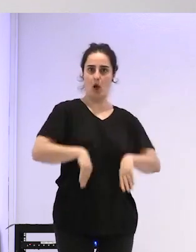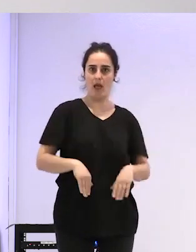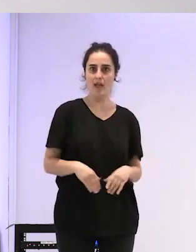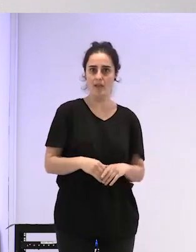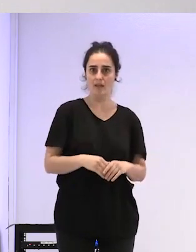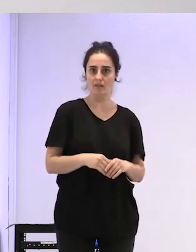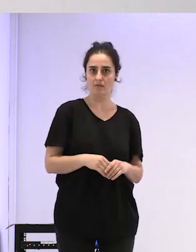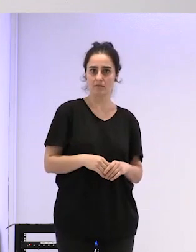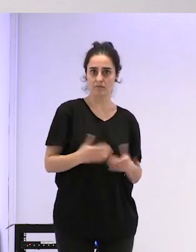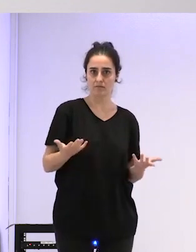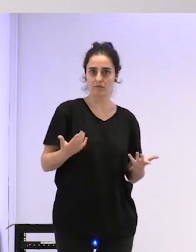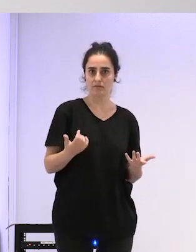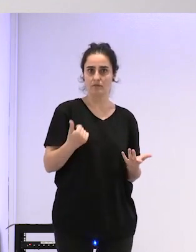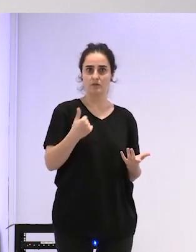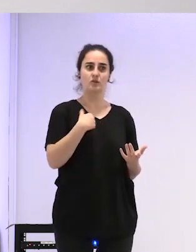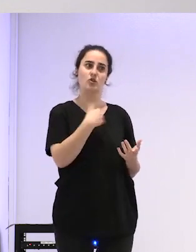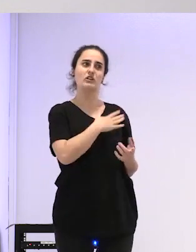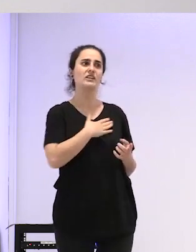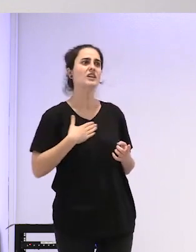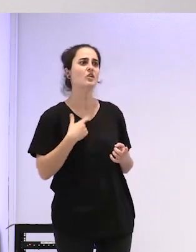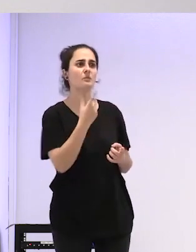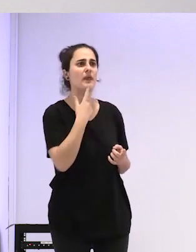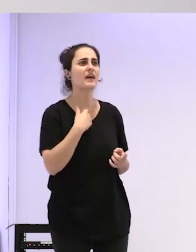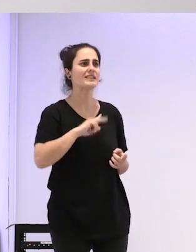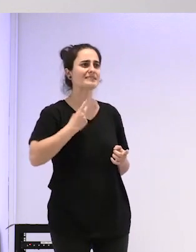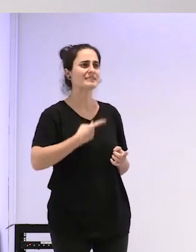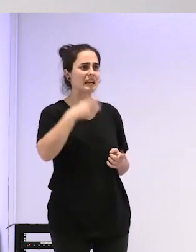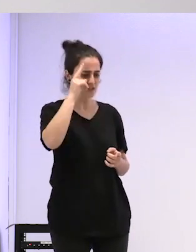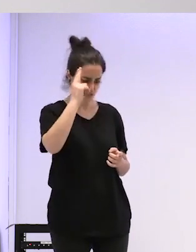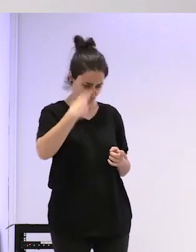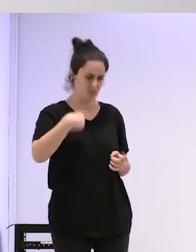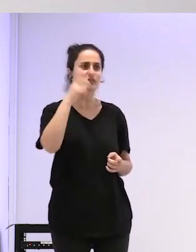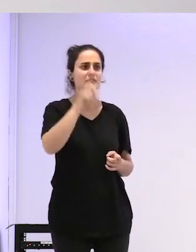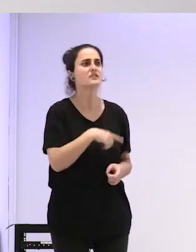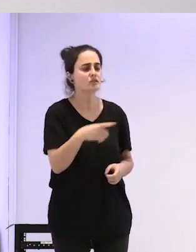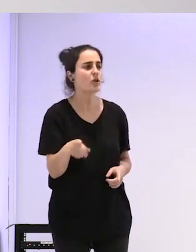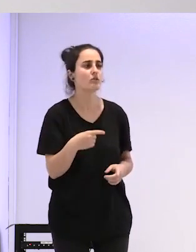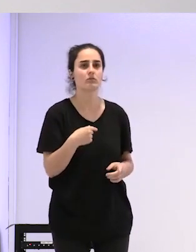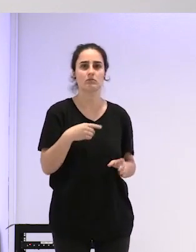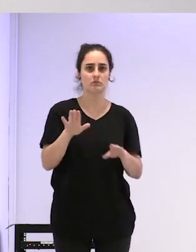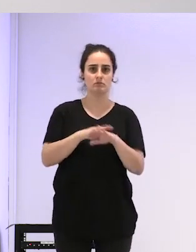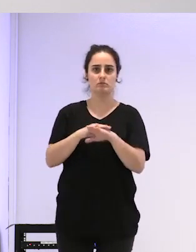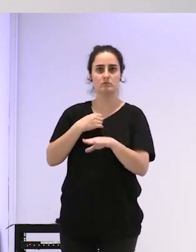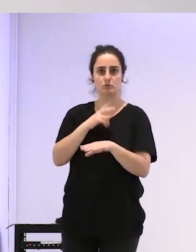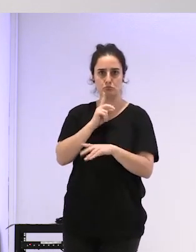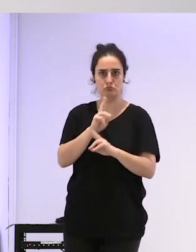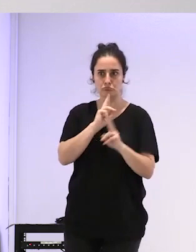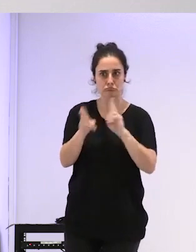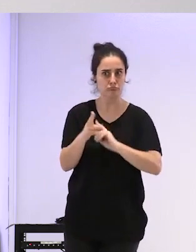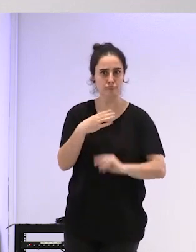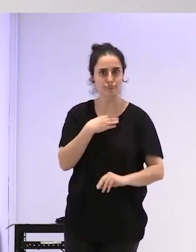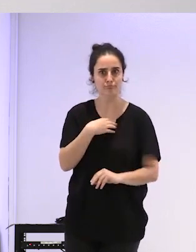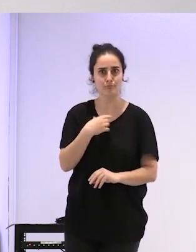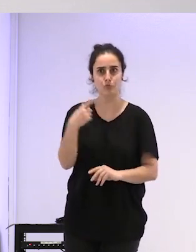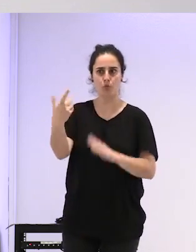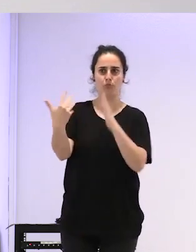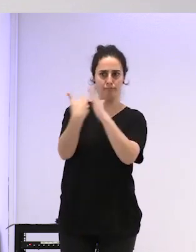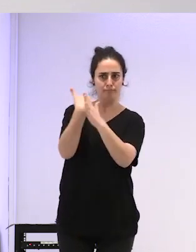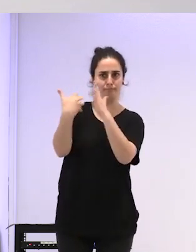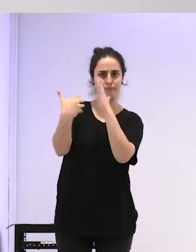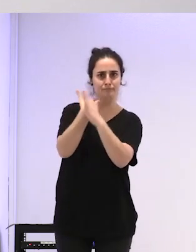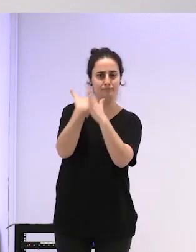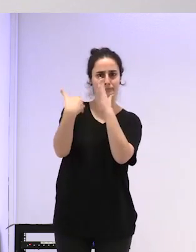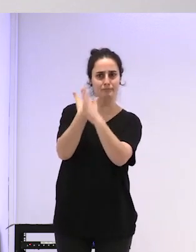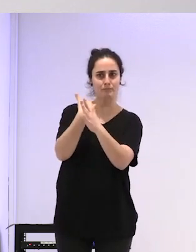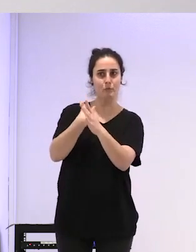yo digo ay perdona pero yo no puedo decir eso o sea tú me puedes explicar yo te puedo decir si muchas de las cosas que